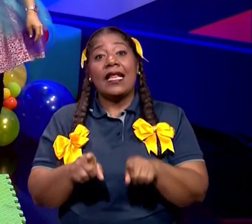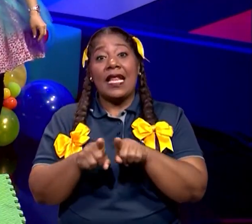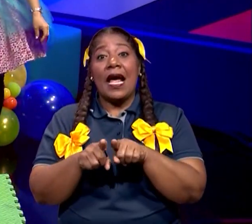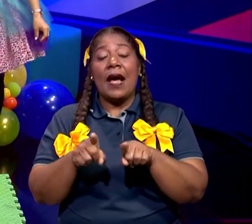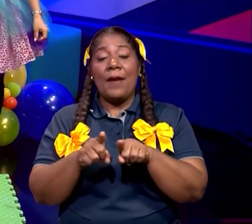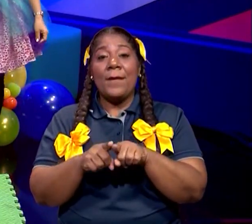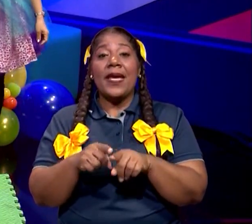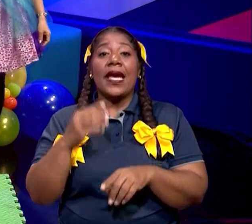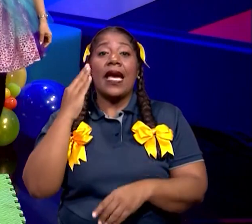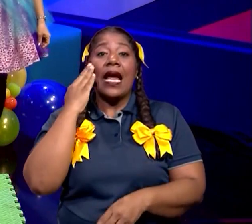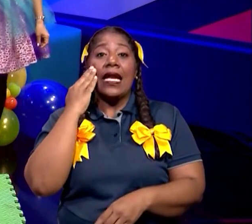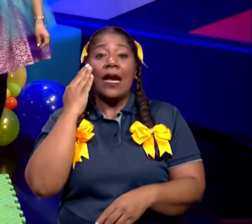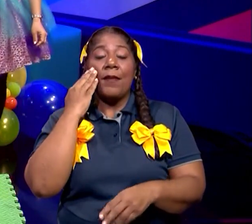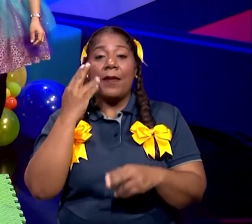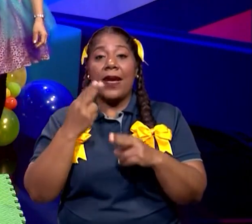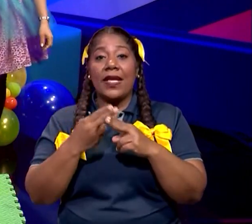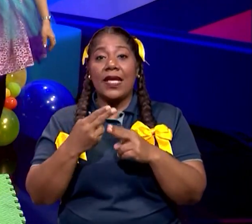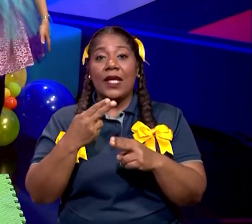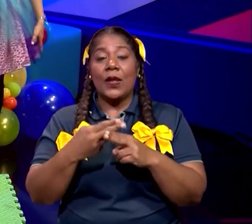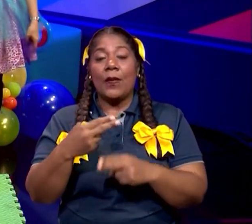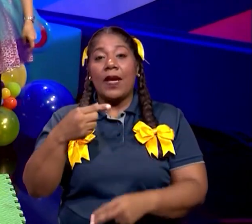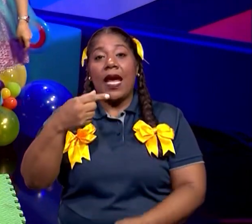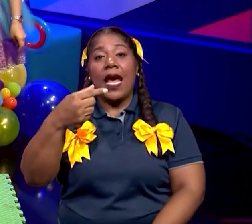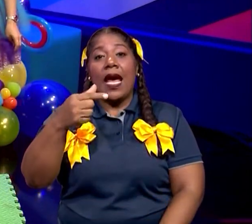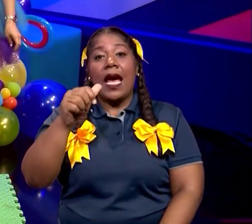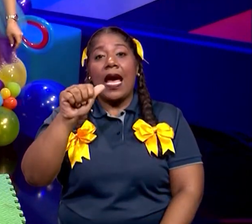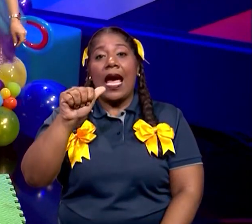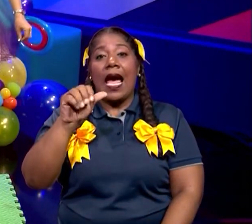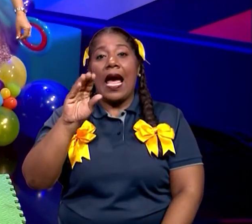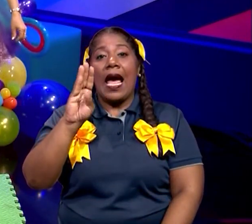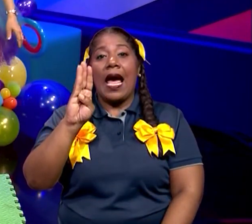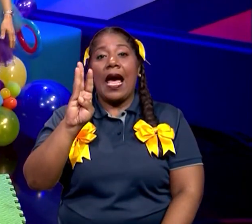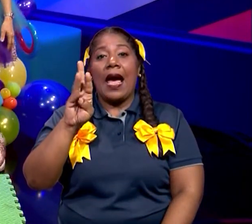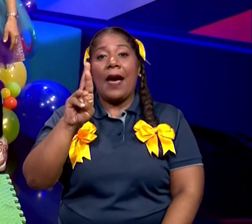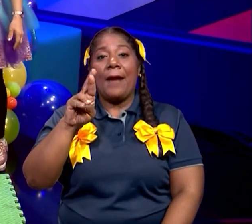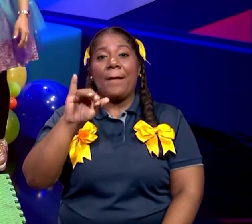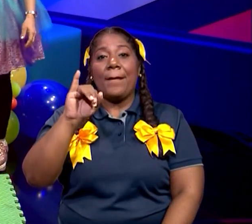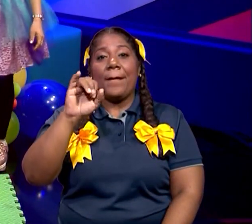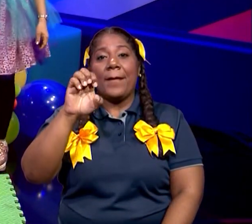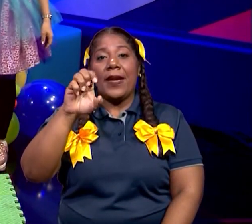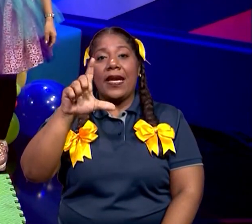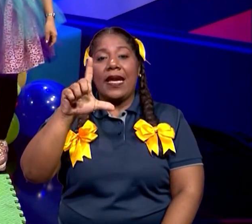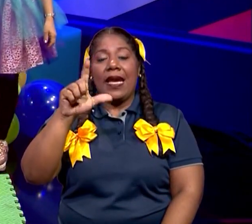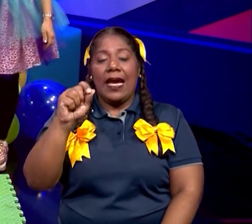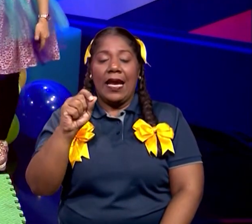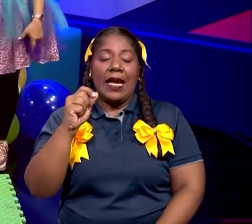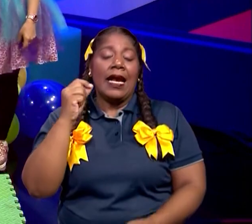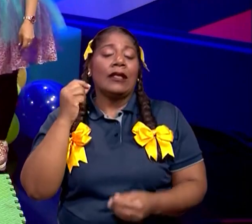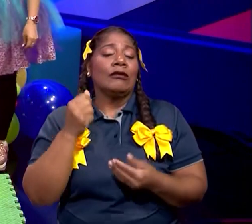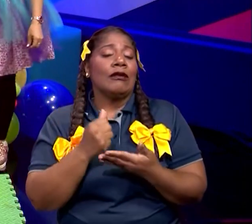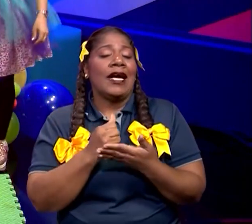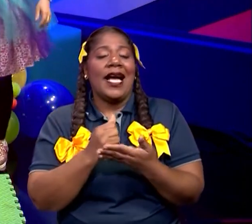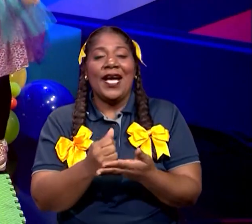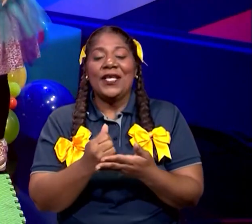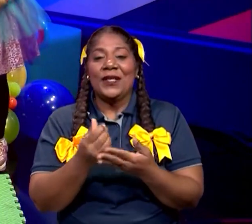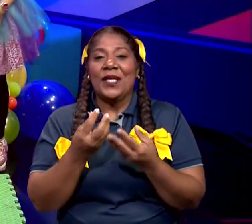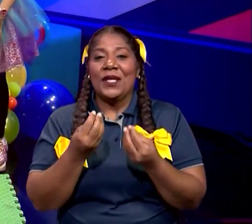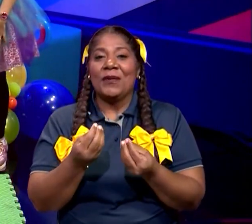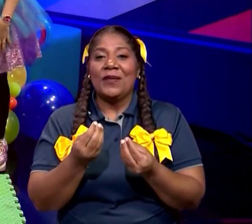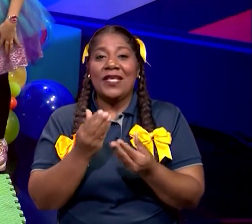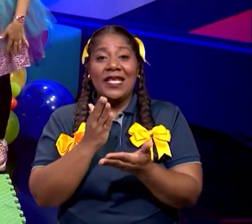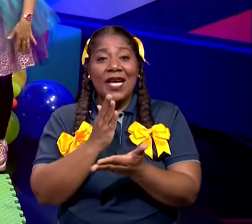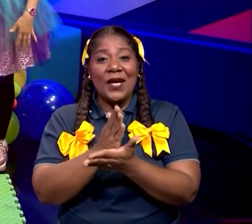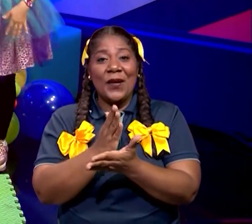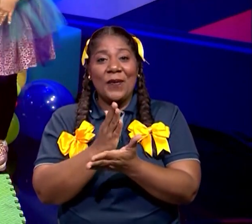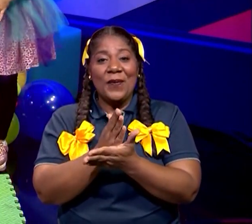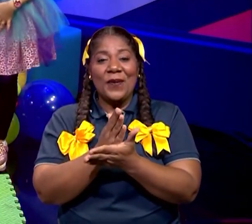Gabriela, que estaba en el día de hoy compartiendo con su niña! ¡Nos ha ayudado! ¡Ya está comprometida